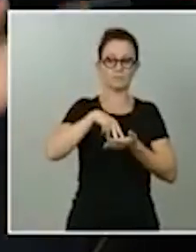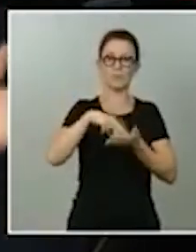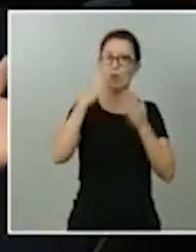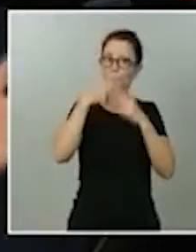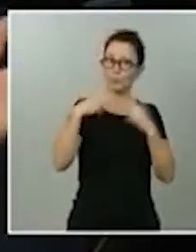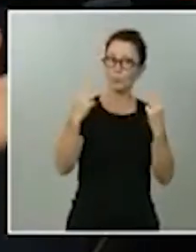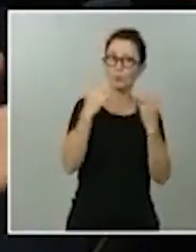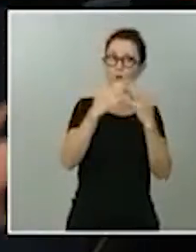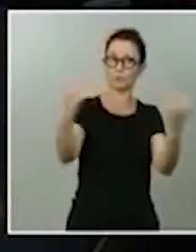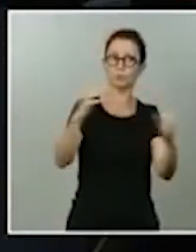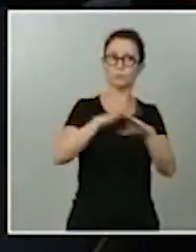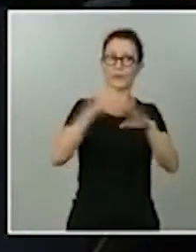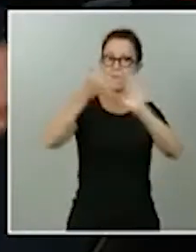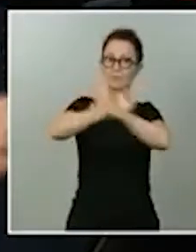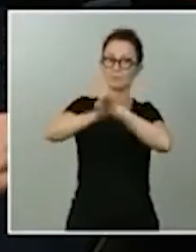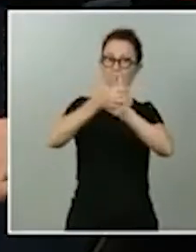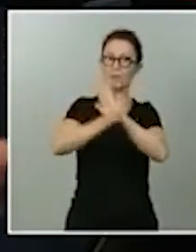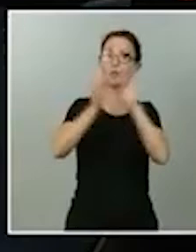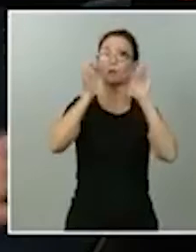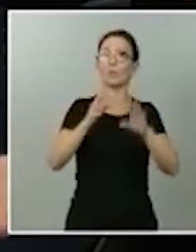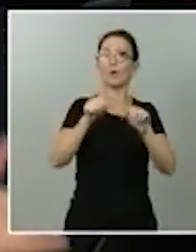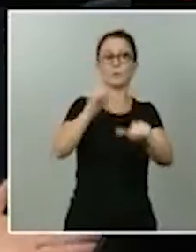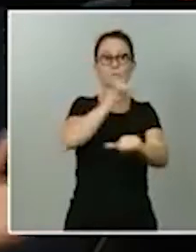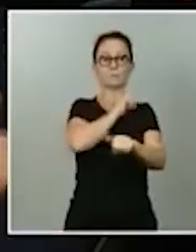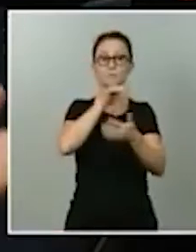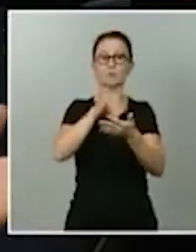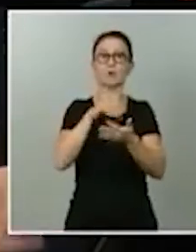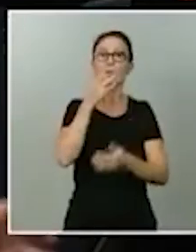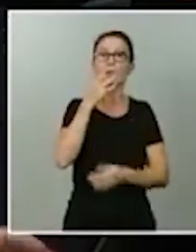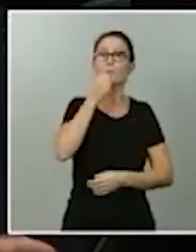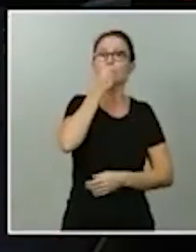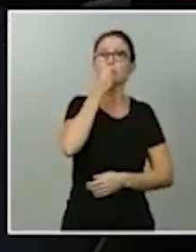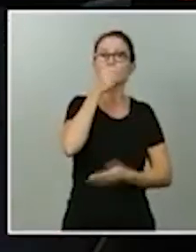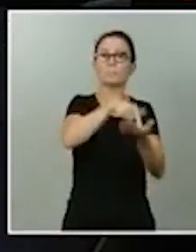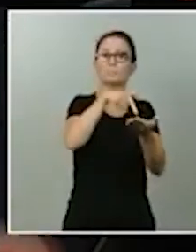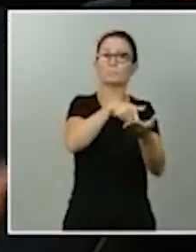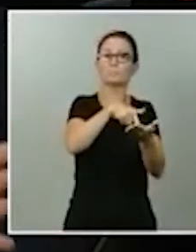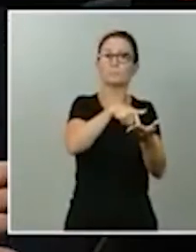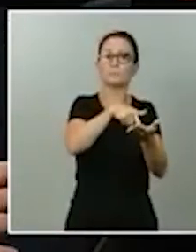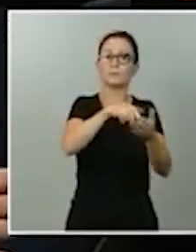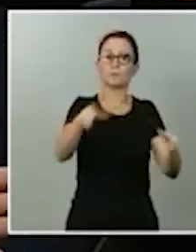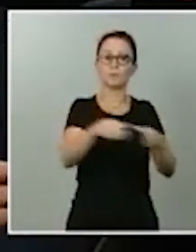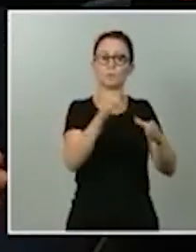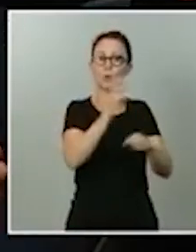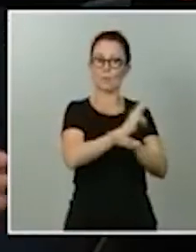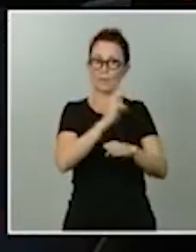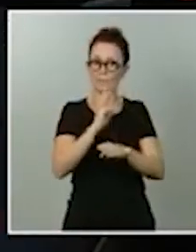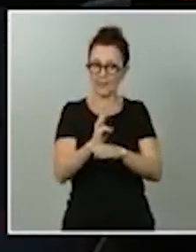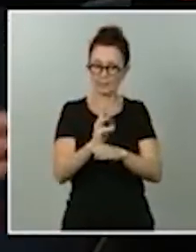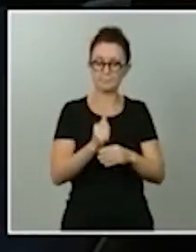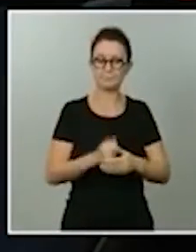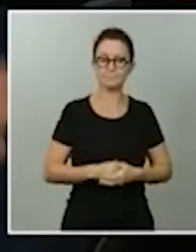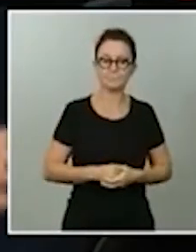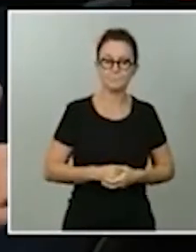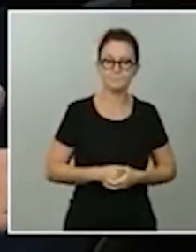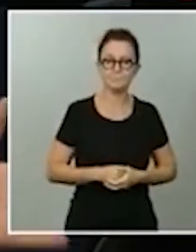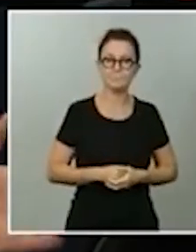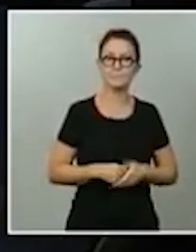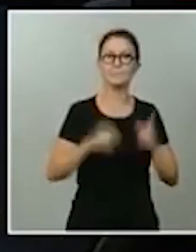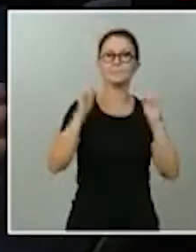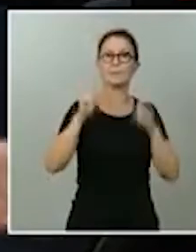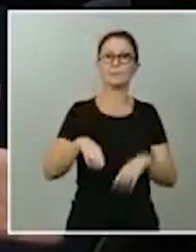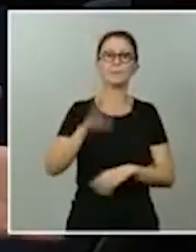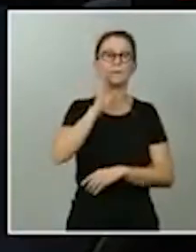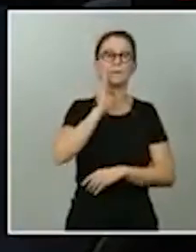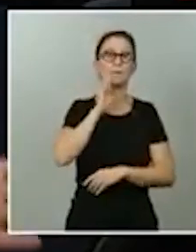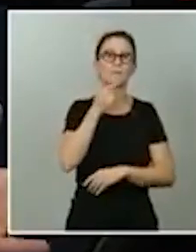como se pidió en su momento por ejemplo desde el PSOE desde Podemos al Partido Popular por otra parte usted siempre ha dicho que no le temblaría la